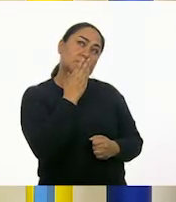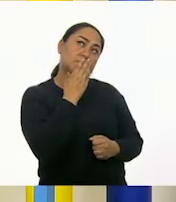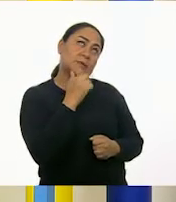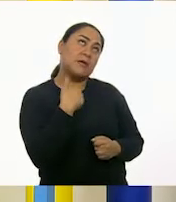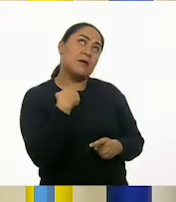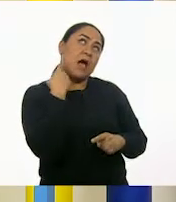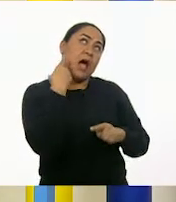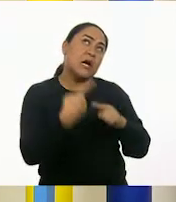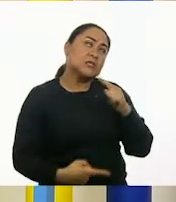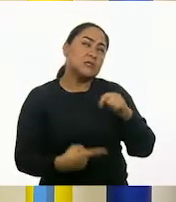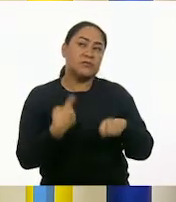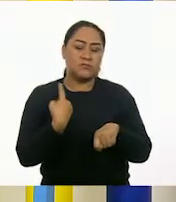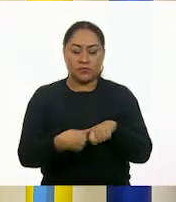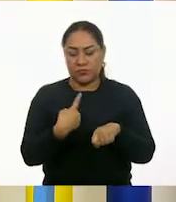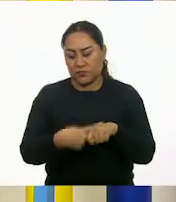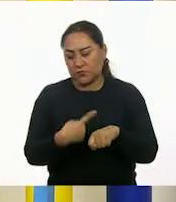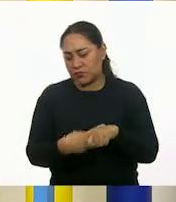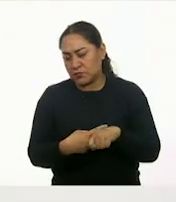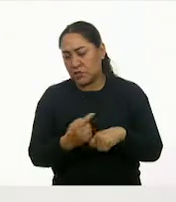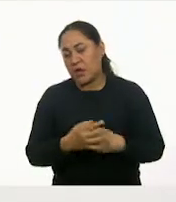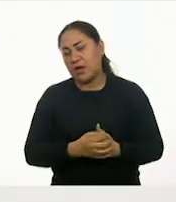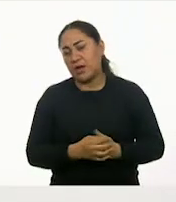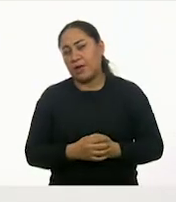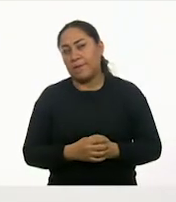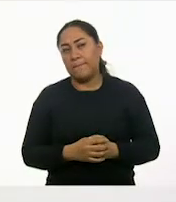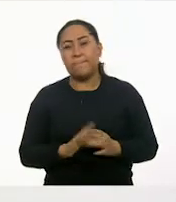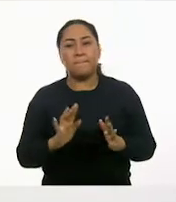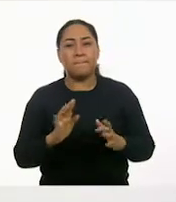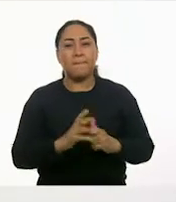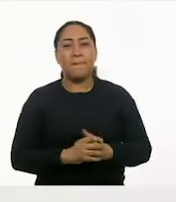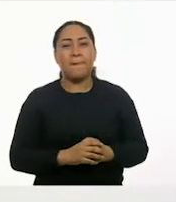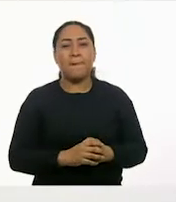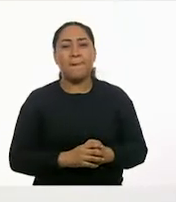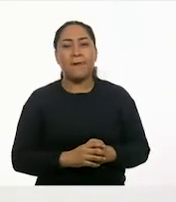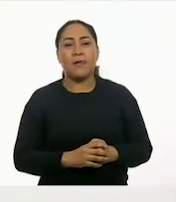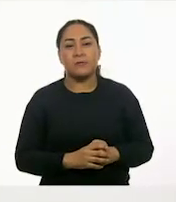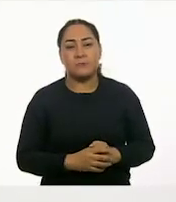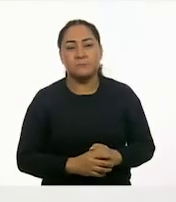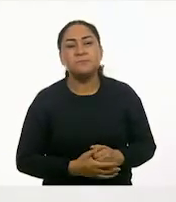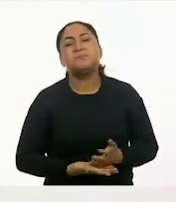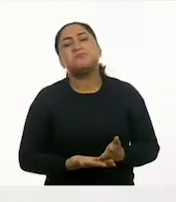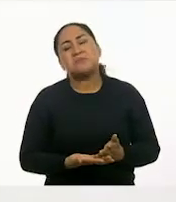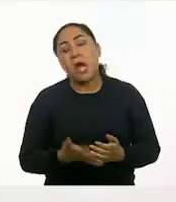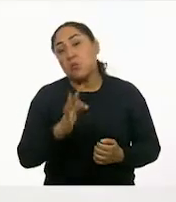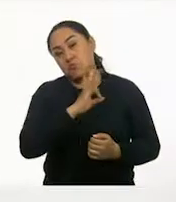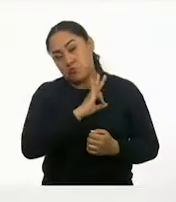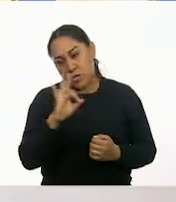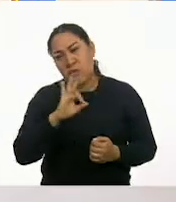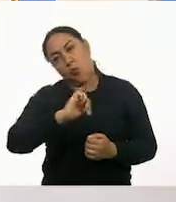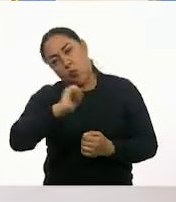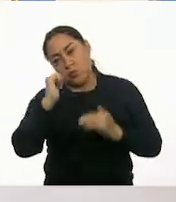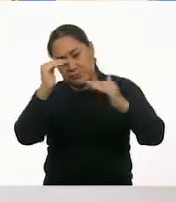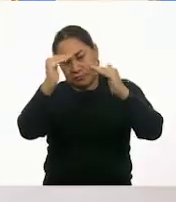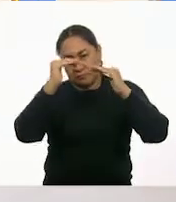Para prevenirlas... Por ejemplo, está... A ver, dime. ¿A quién le da? Ajá, ¿a quiénes les puede dar?